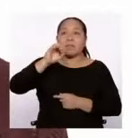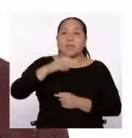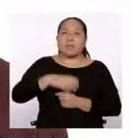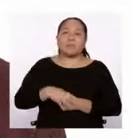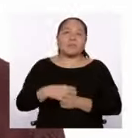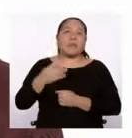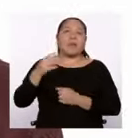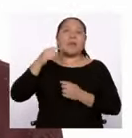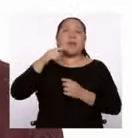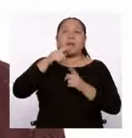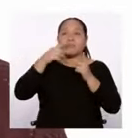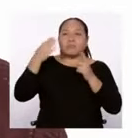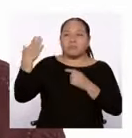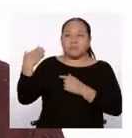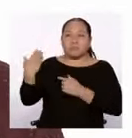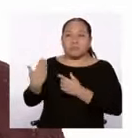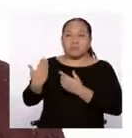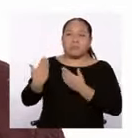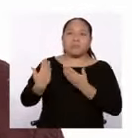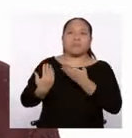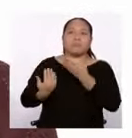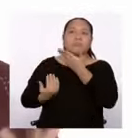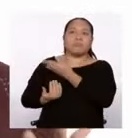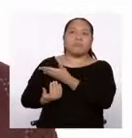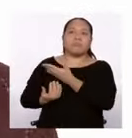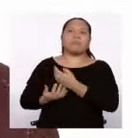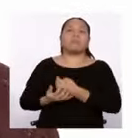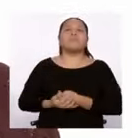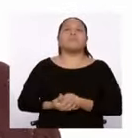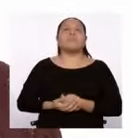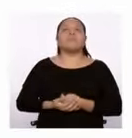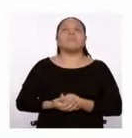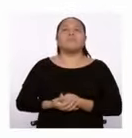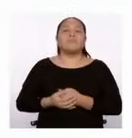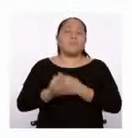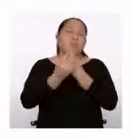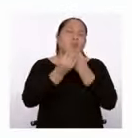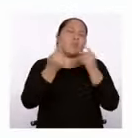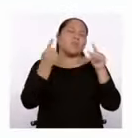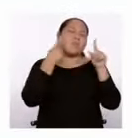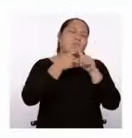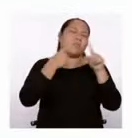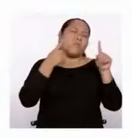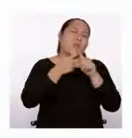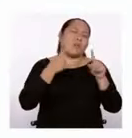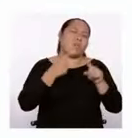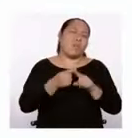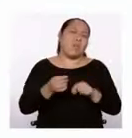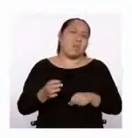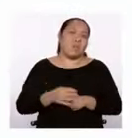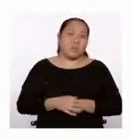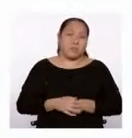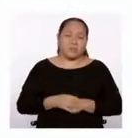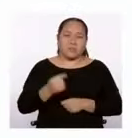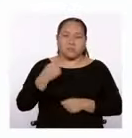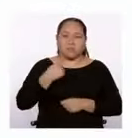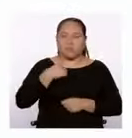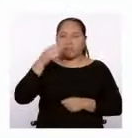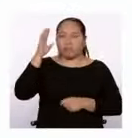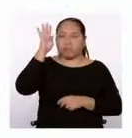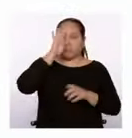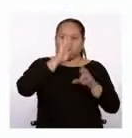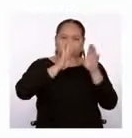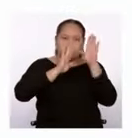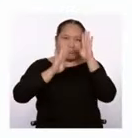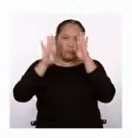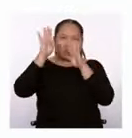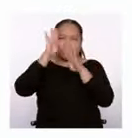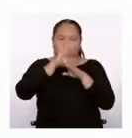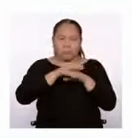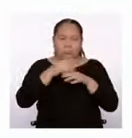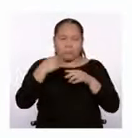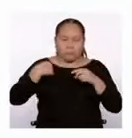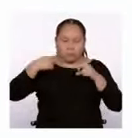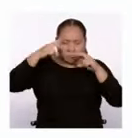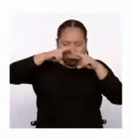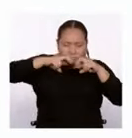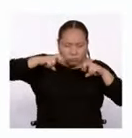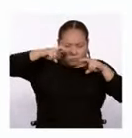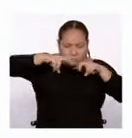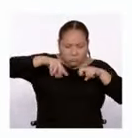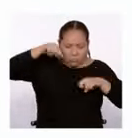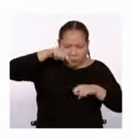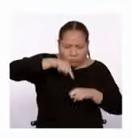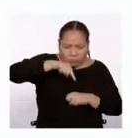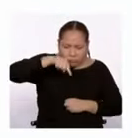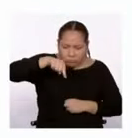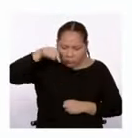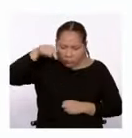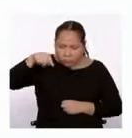Taushiro, Aymara y Kauki, entre muchas otras. Lo que me ha preocupado, mientras he ido investigando más sobre